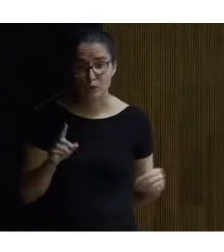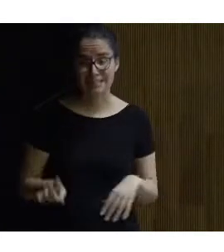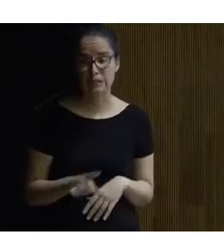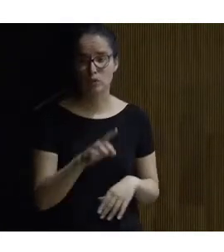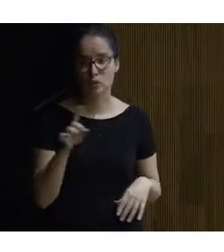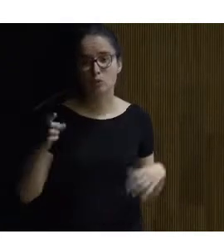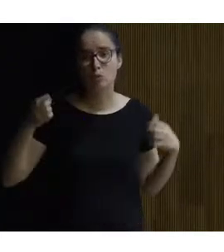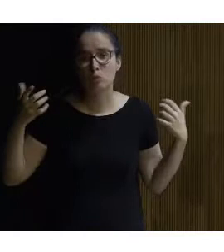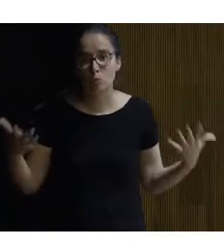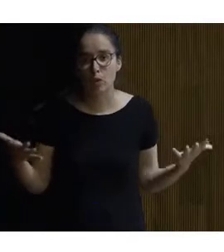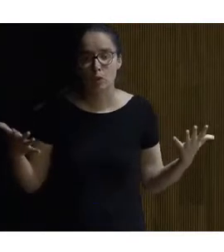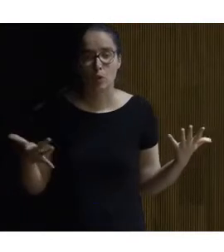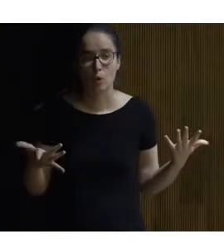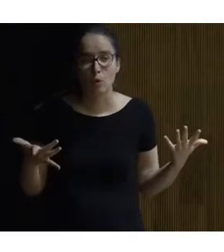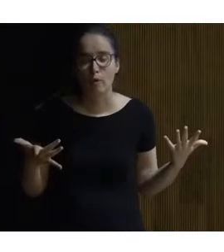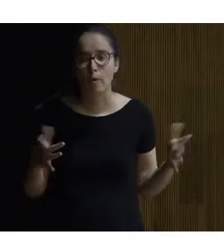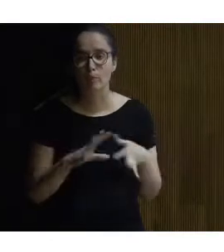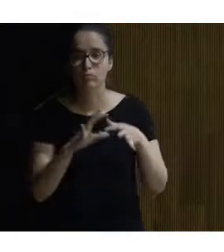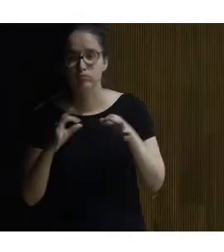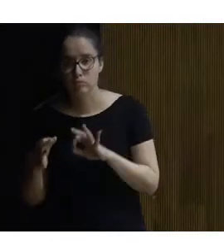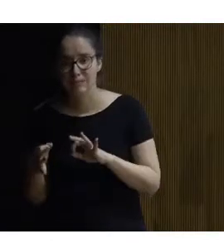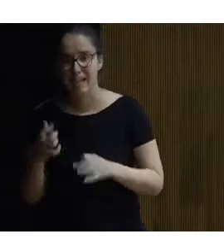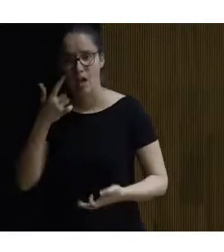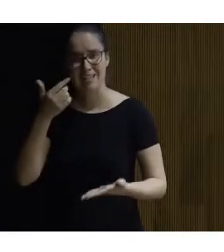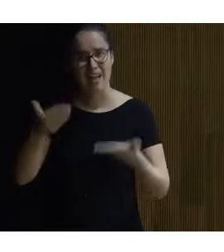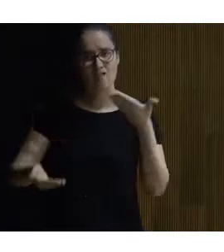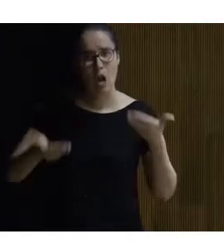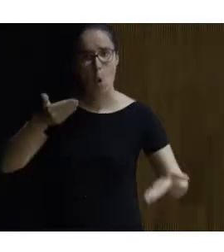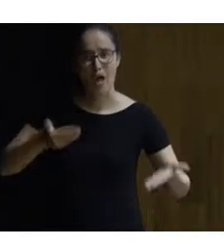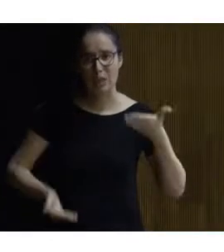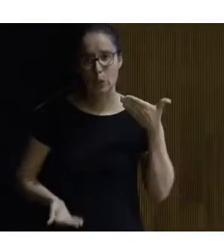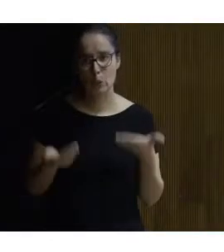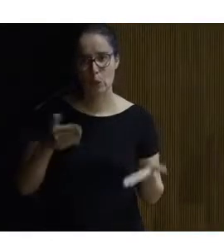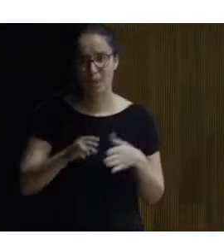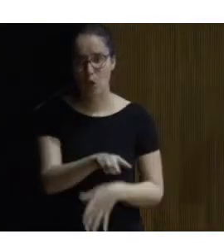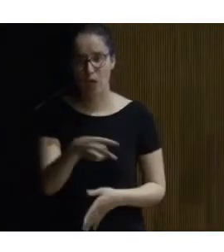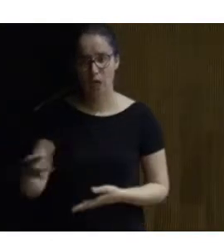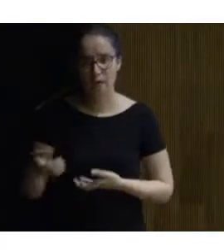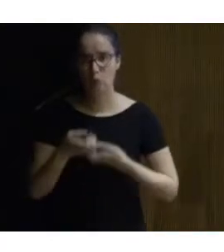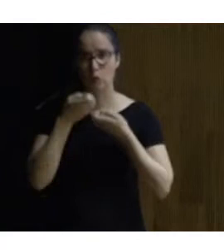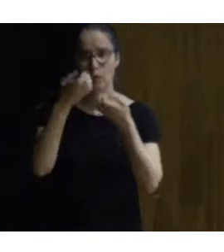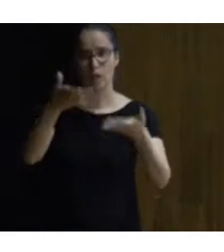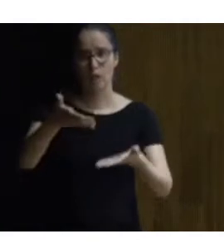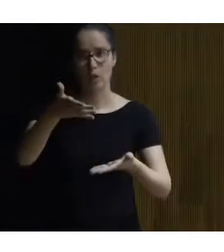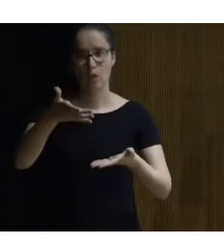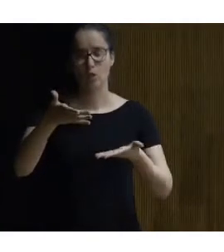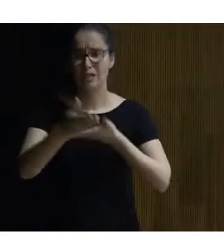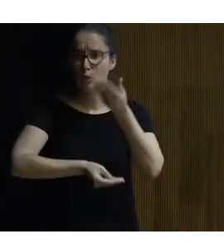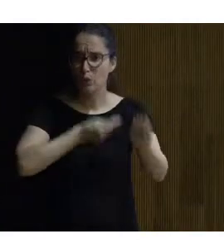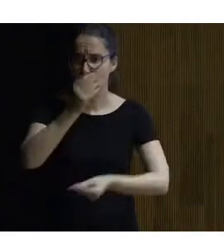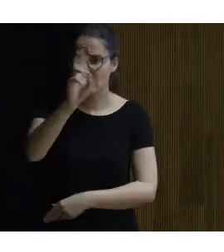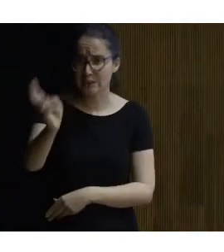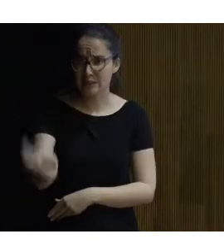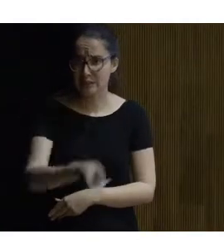pues bueno en base un poco a ello se está evaluando los resultados de la utilización etcétera